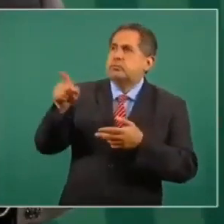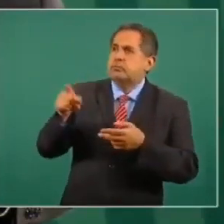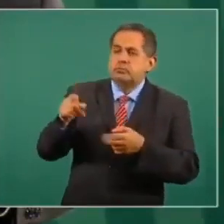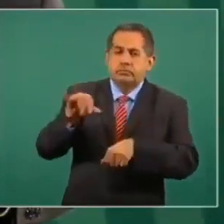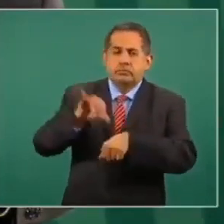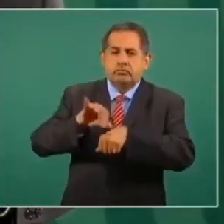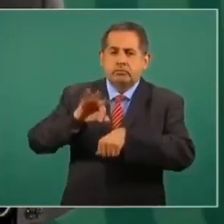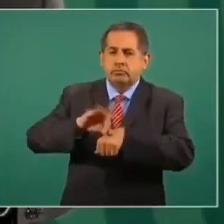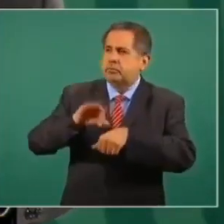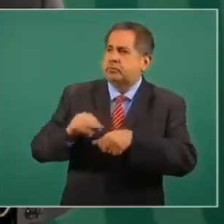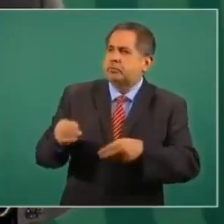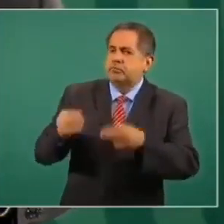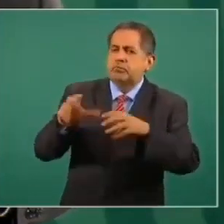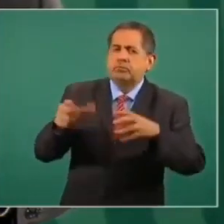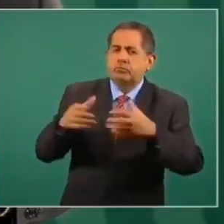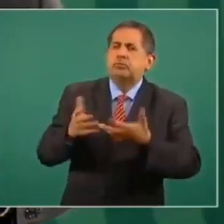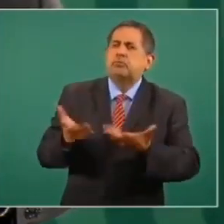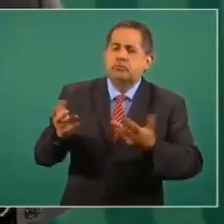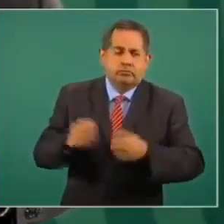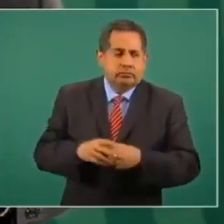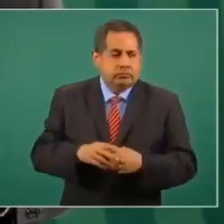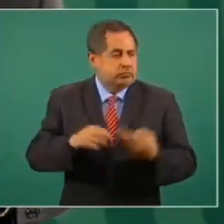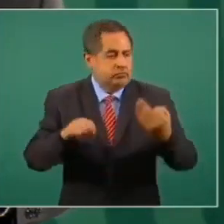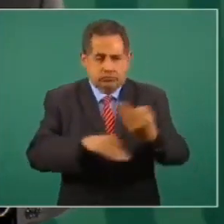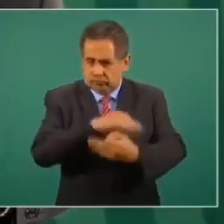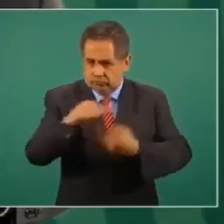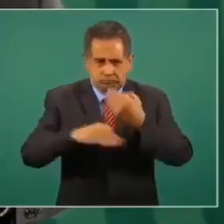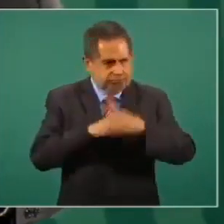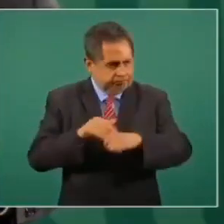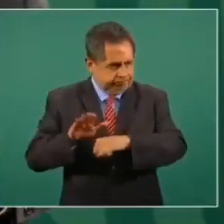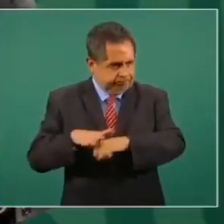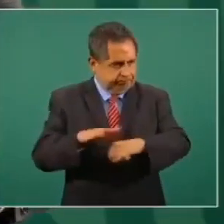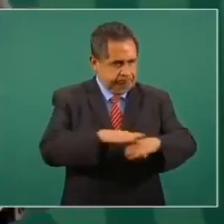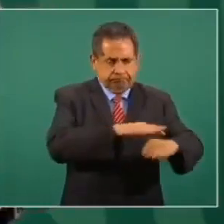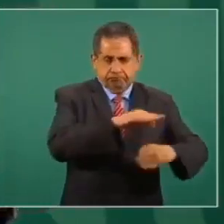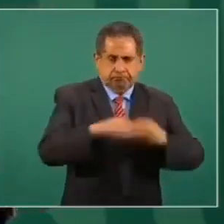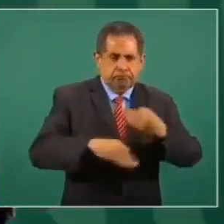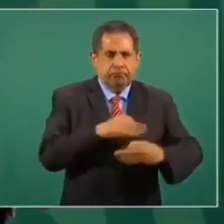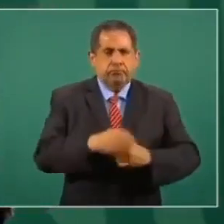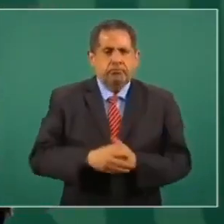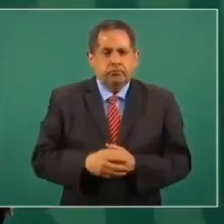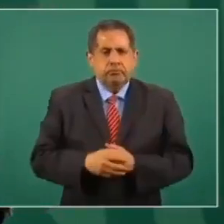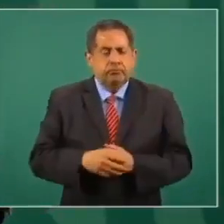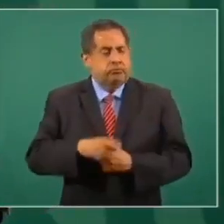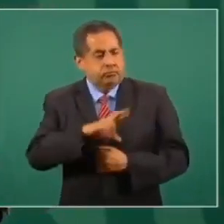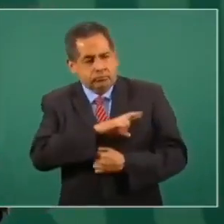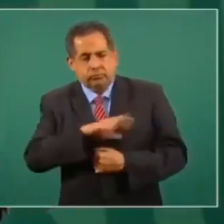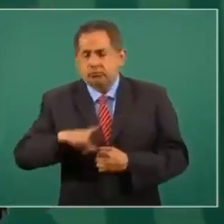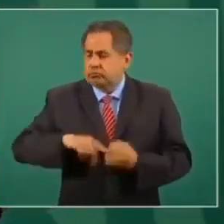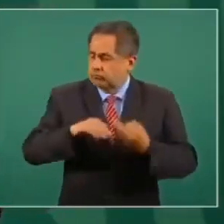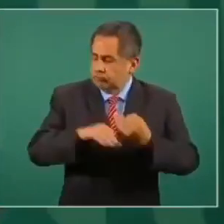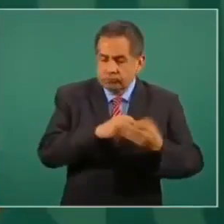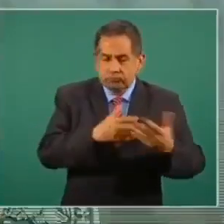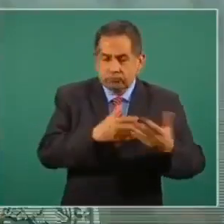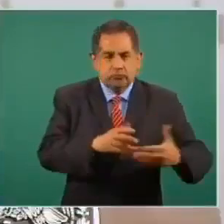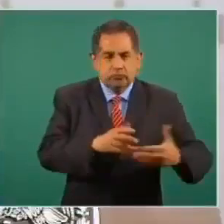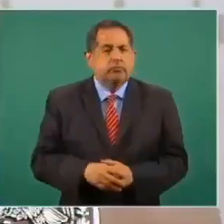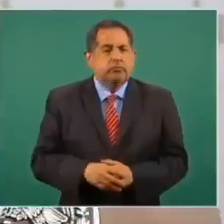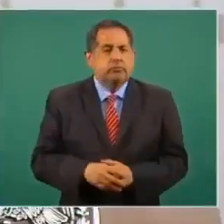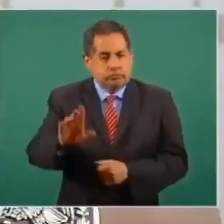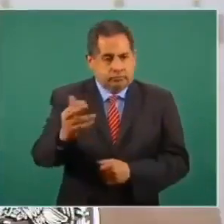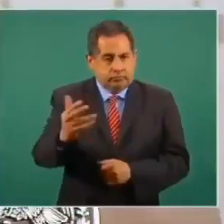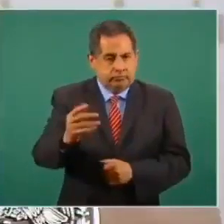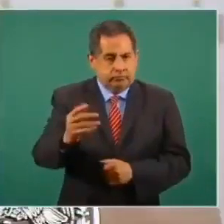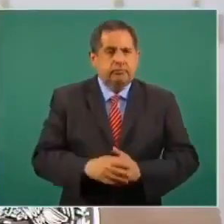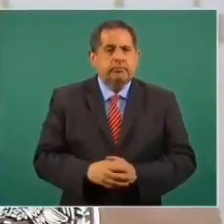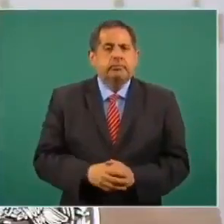todos en general, público y privado. Y hay nada más,